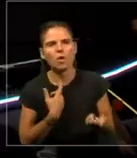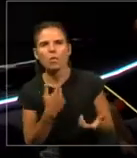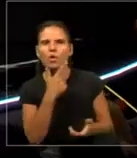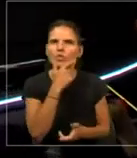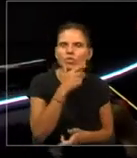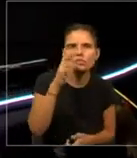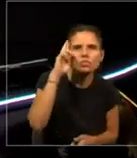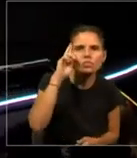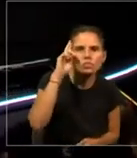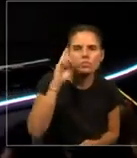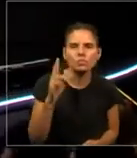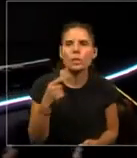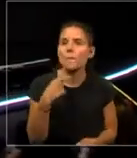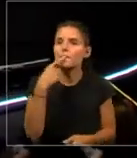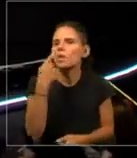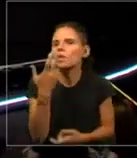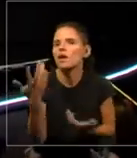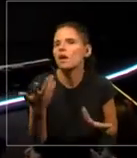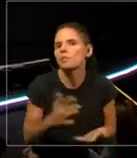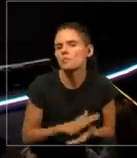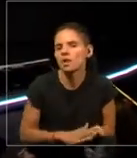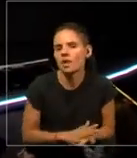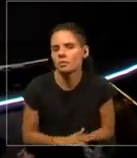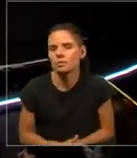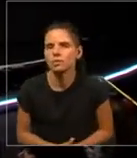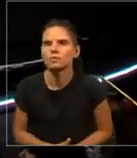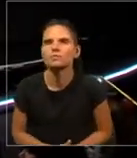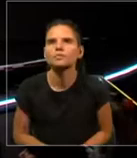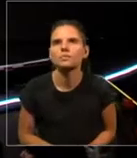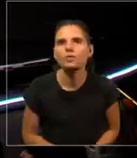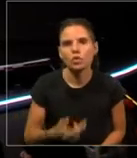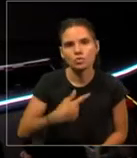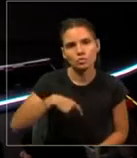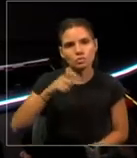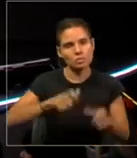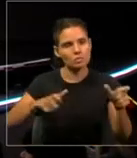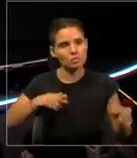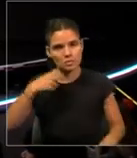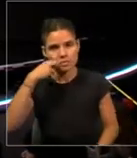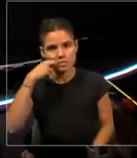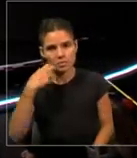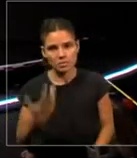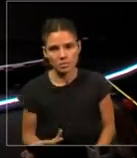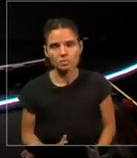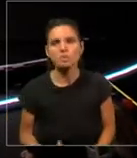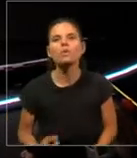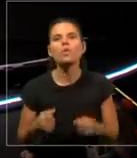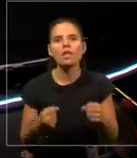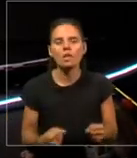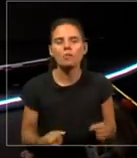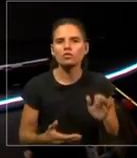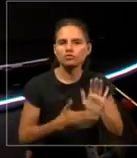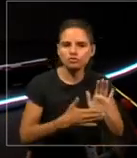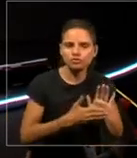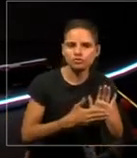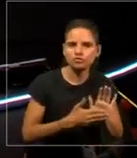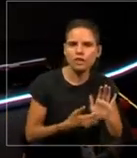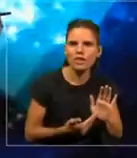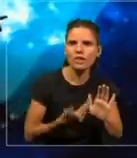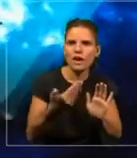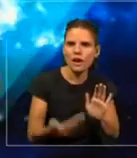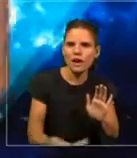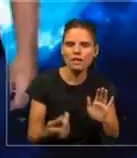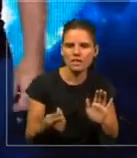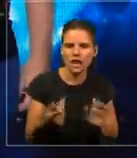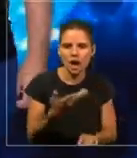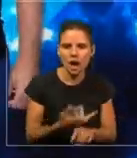por ejemplo, son, ¿estamos en condiciones nosotros los seres humanos de garantizar la perpetuidad de nuestra